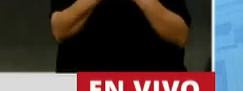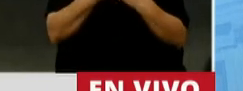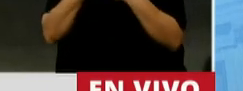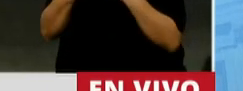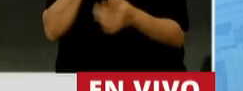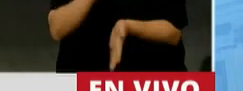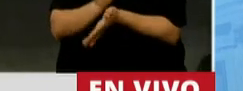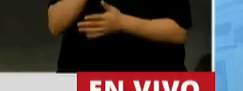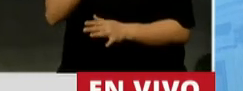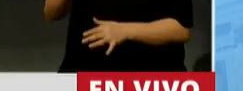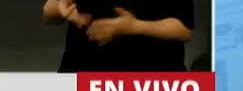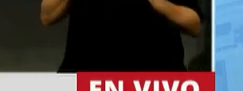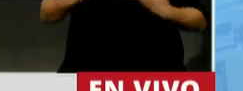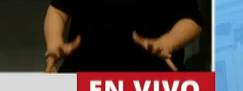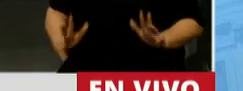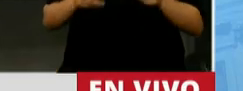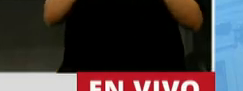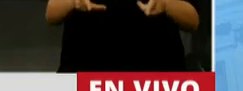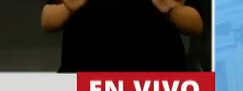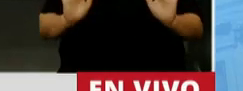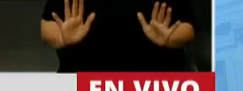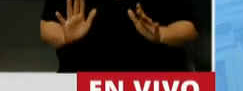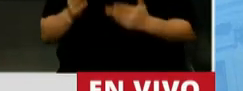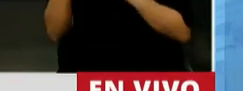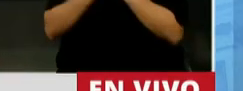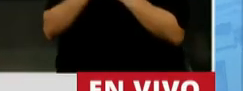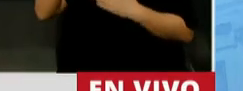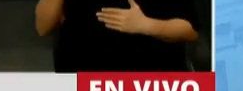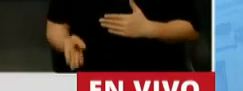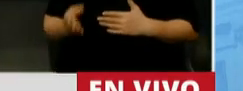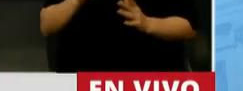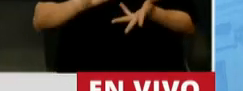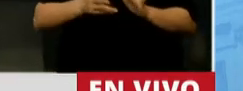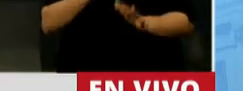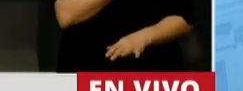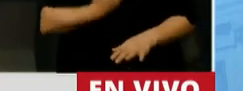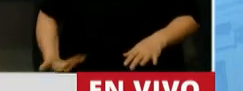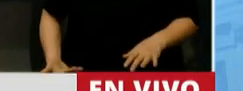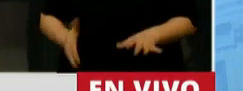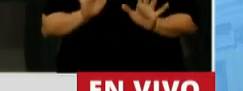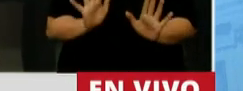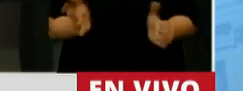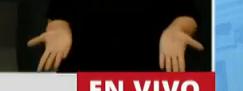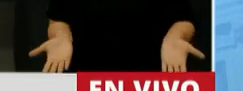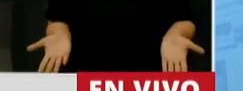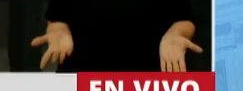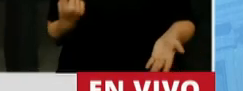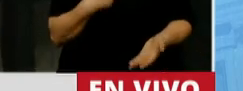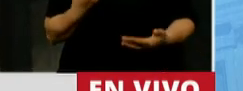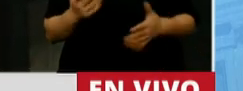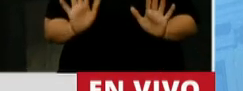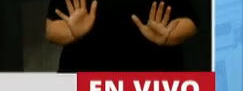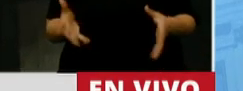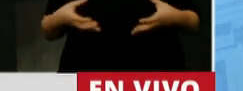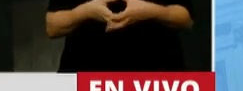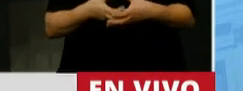sinceridad, como es el ministro y como es, creo, el accionar de nuestro gobierno. Y quedó claro que